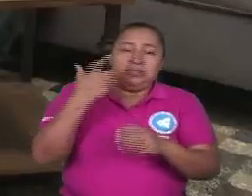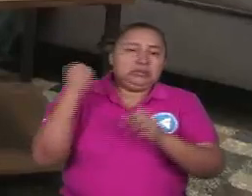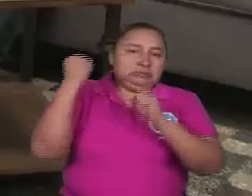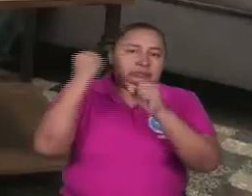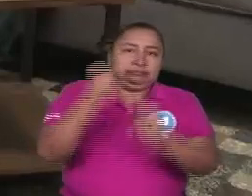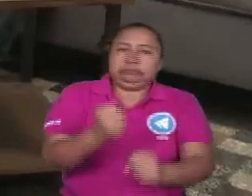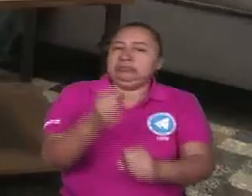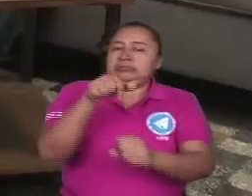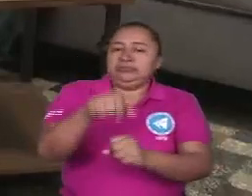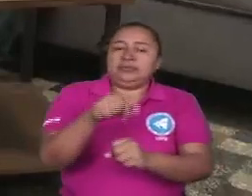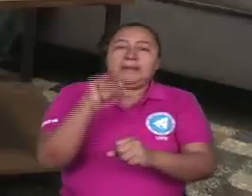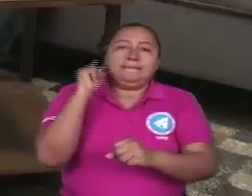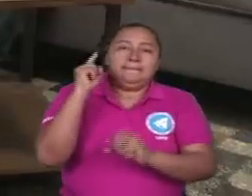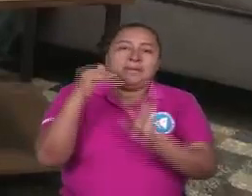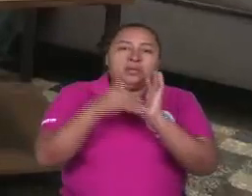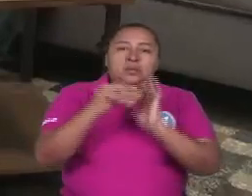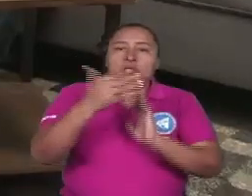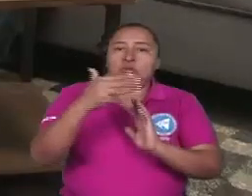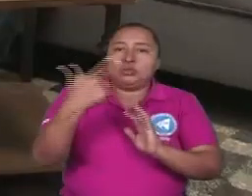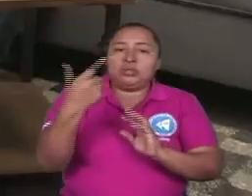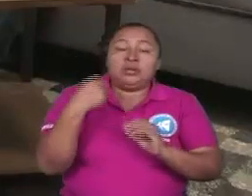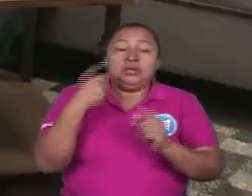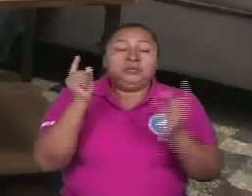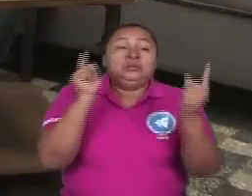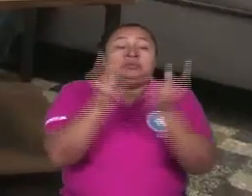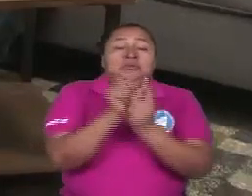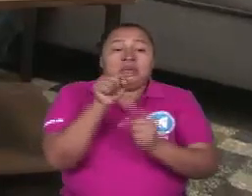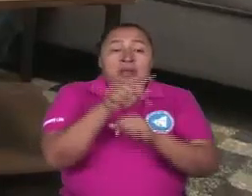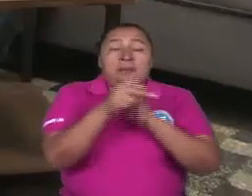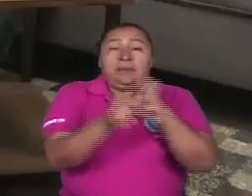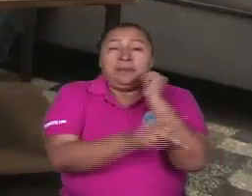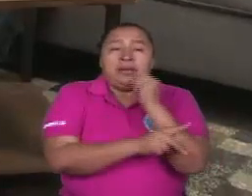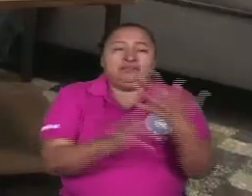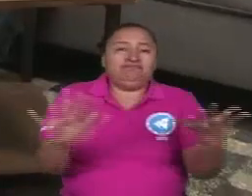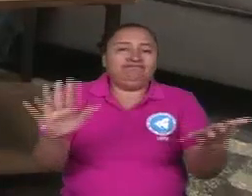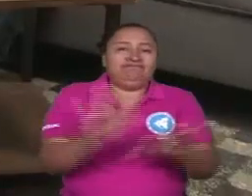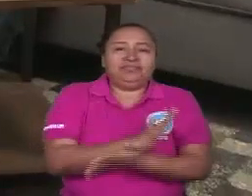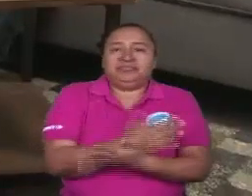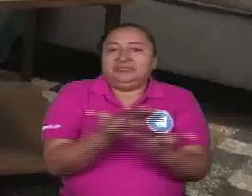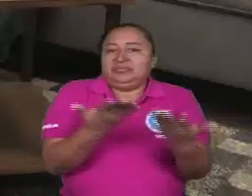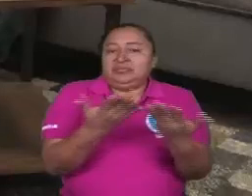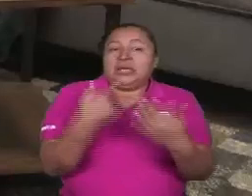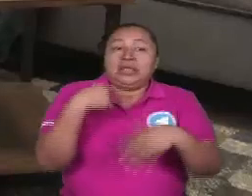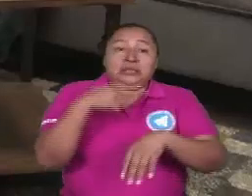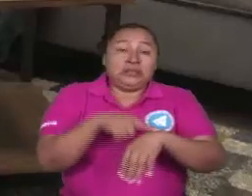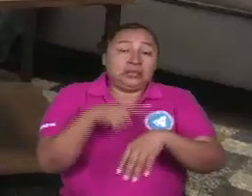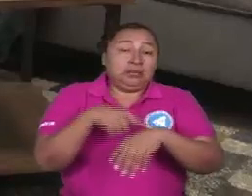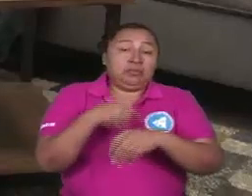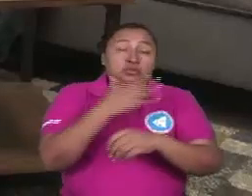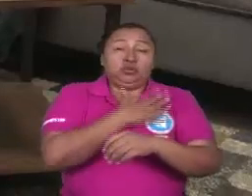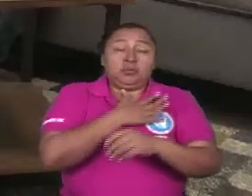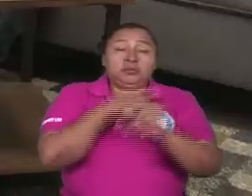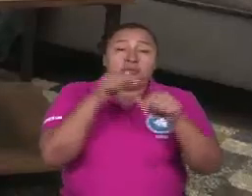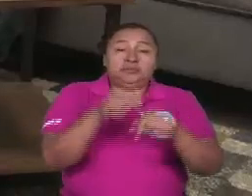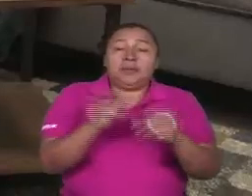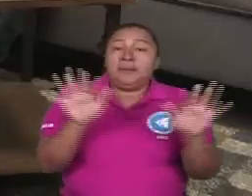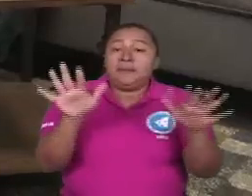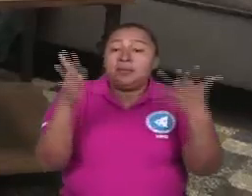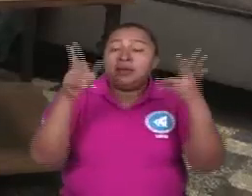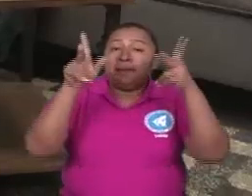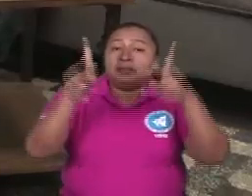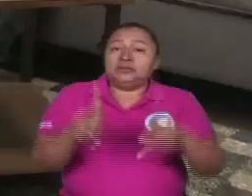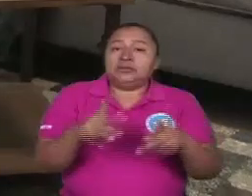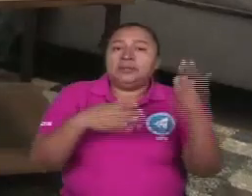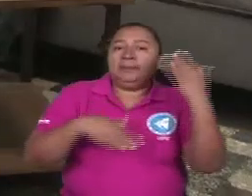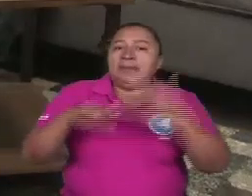encontramos primero un país devastado. En tiempos de la dictadura era un país en donde la mayoría de la población,